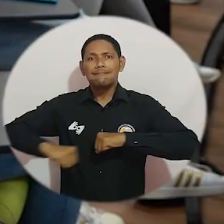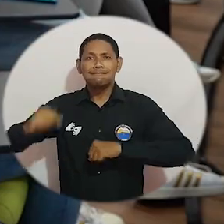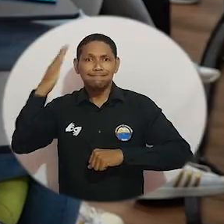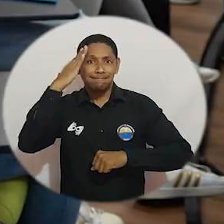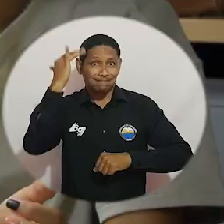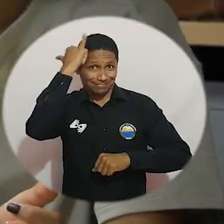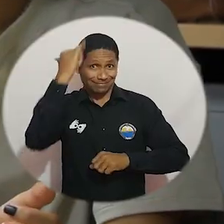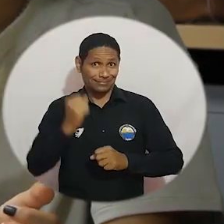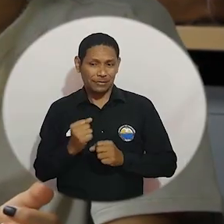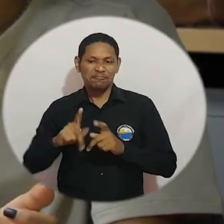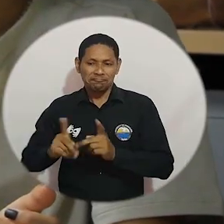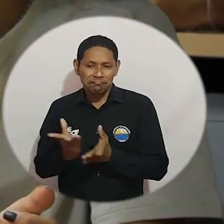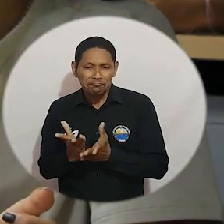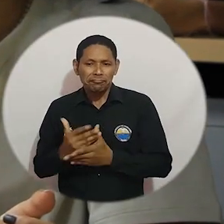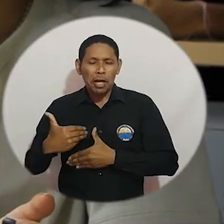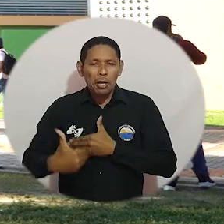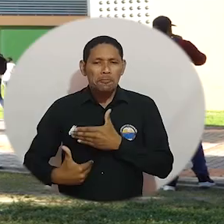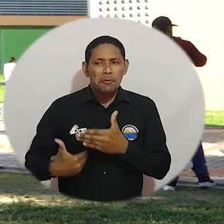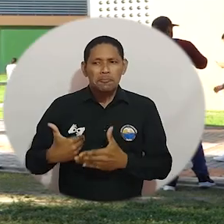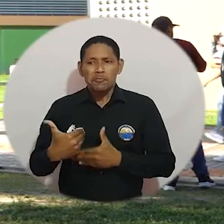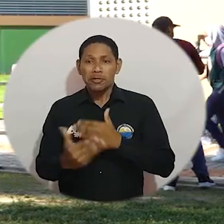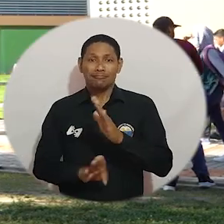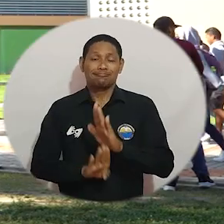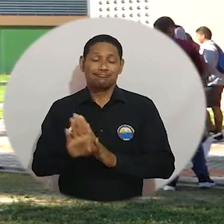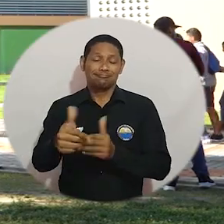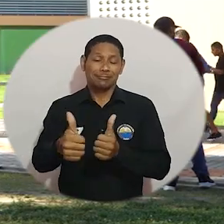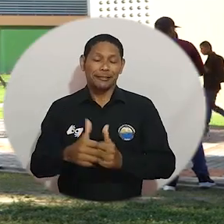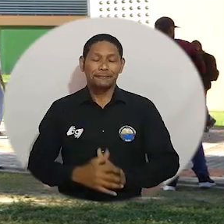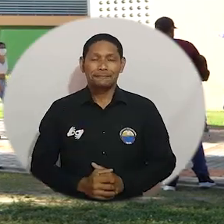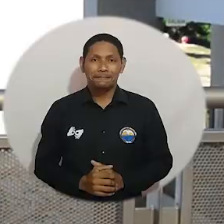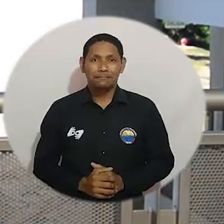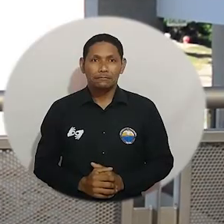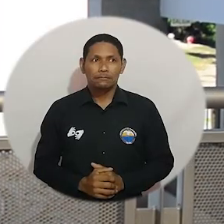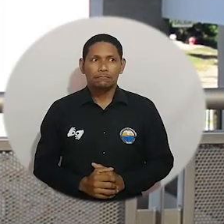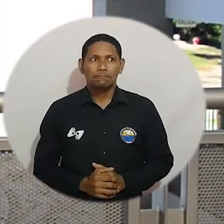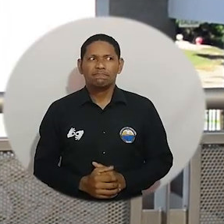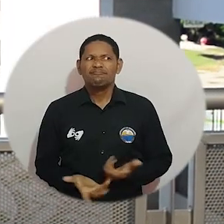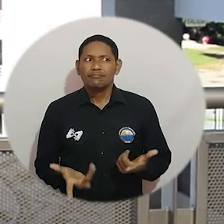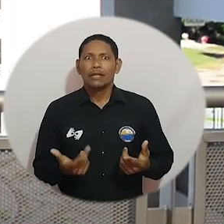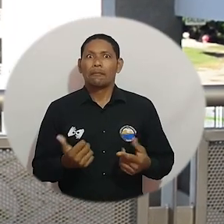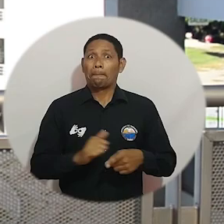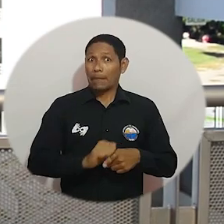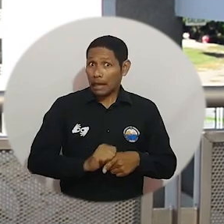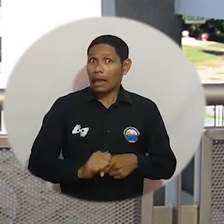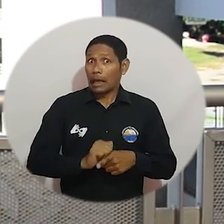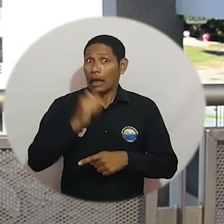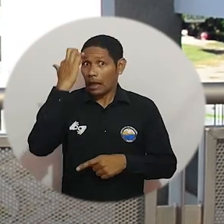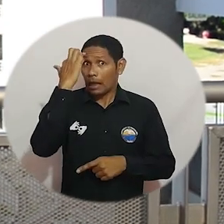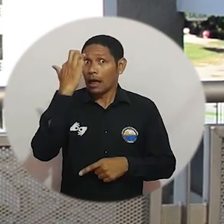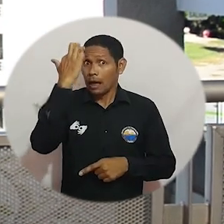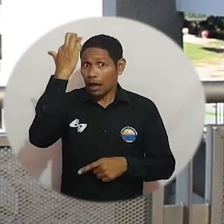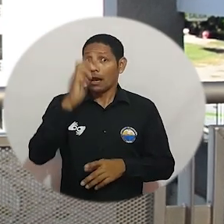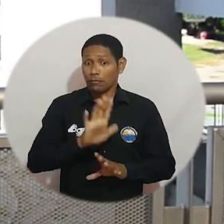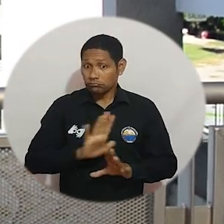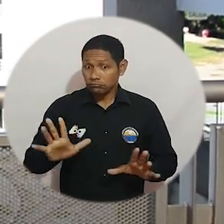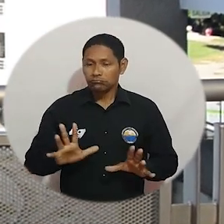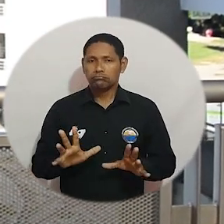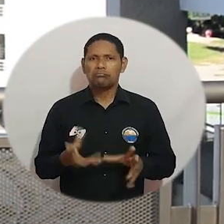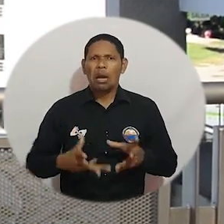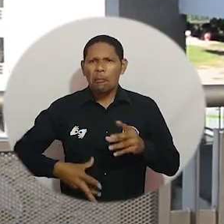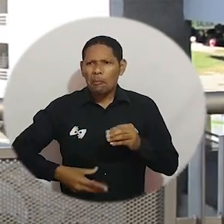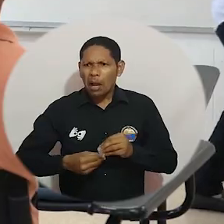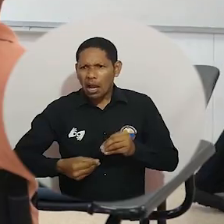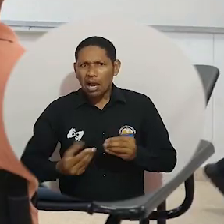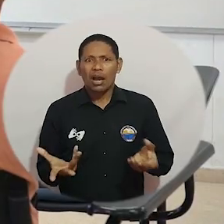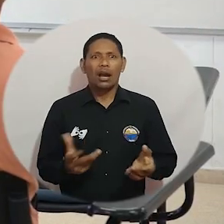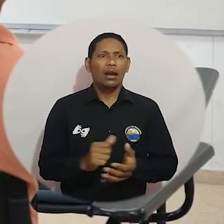académicas para permitir que los estudiantes las desarrollen de manera exitosa. Son temas relacionados con las prácticas profesionales,